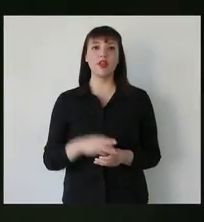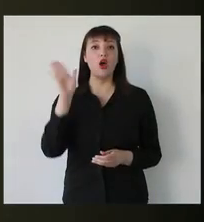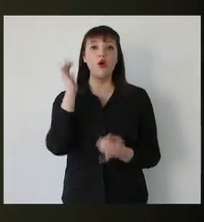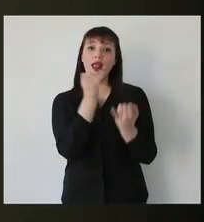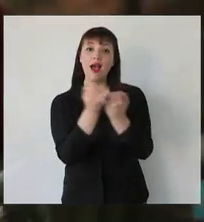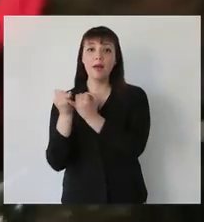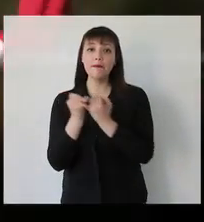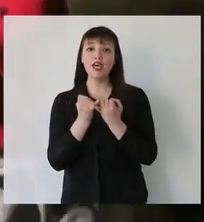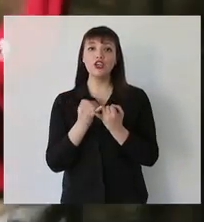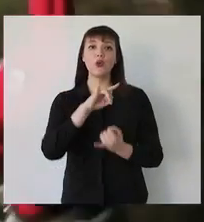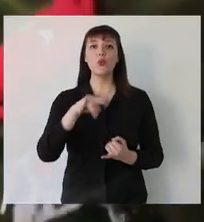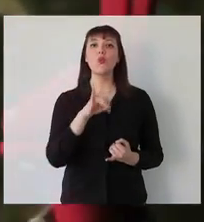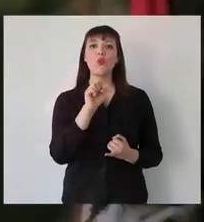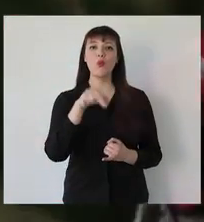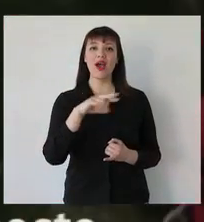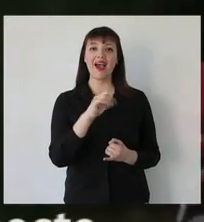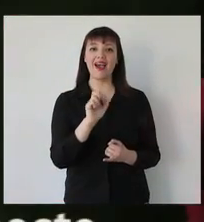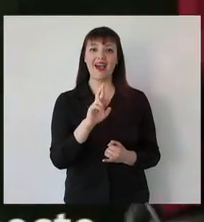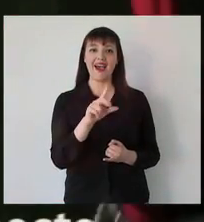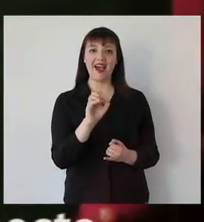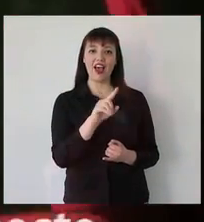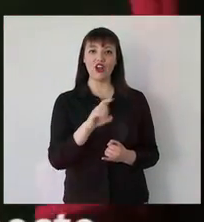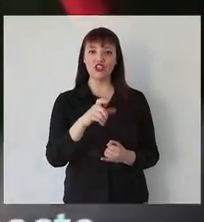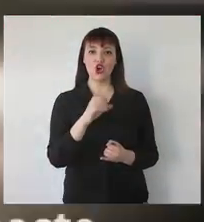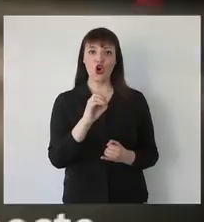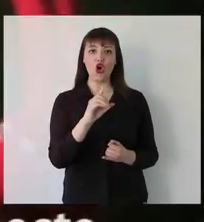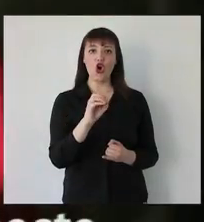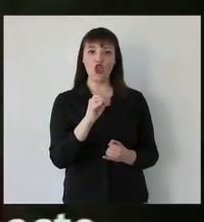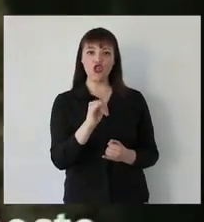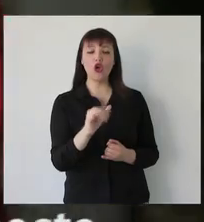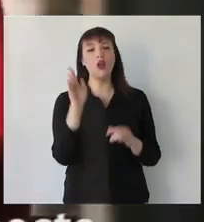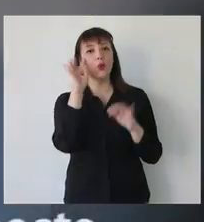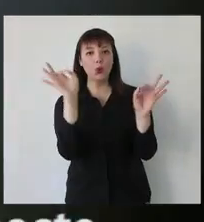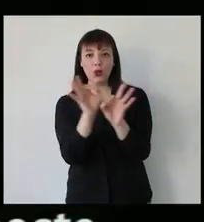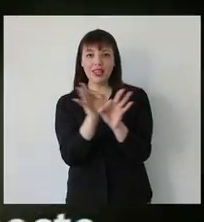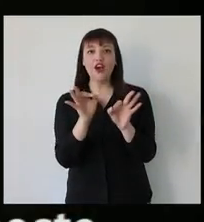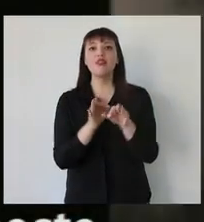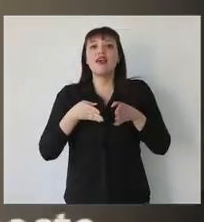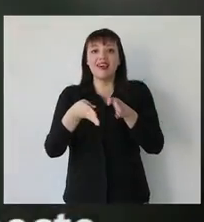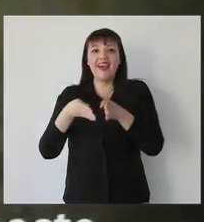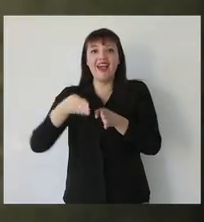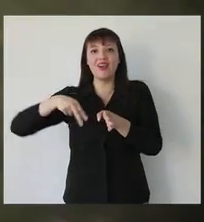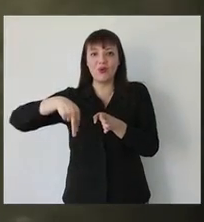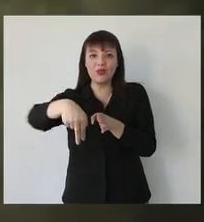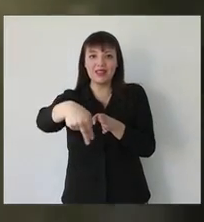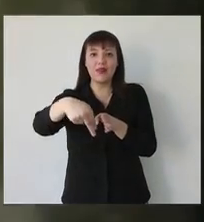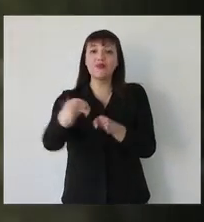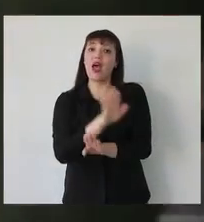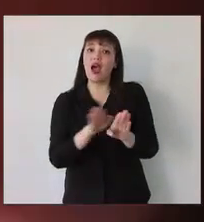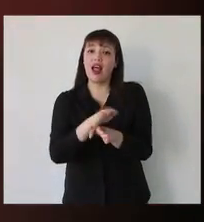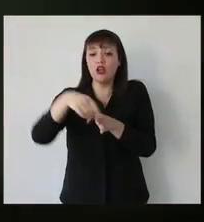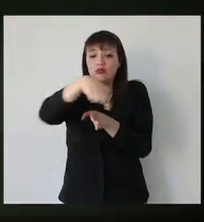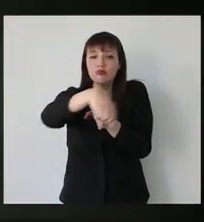Hola amigos, soy Juan Carlos Bodoqui y quería darles algunos consejos respecto a cruzar la calle. Háganlo por el